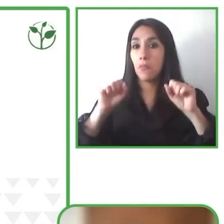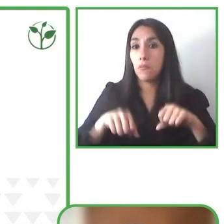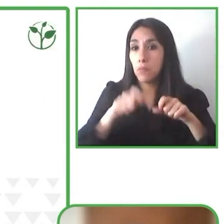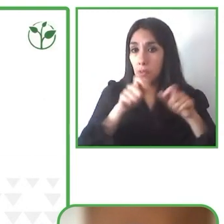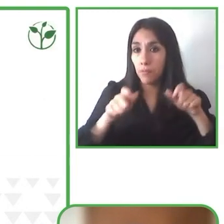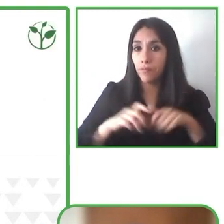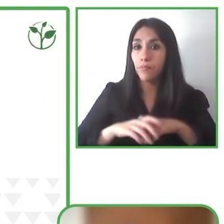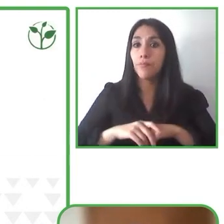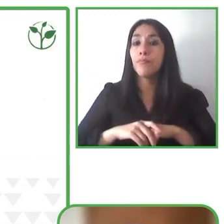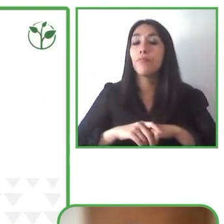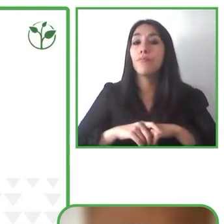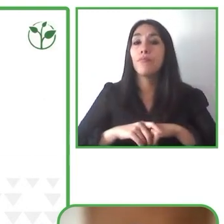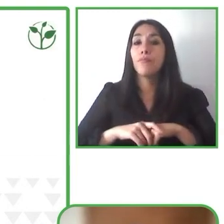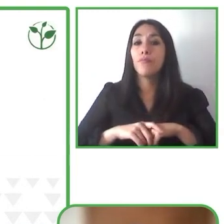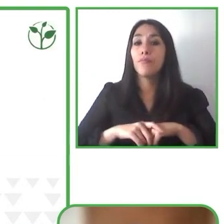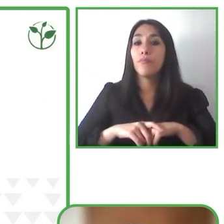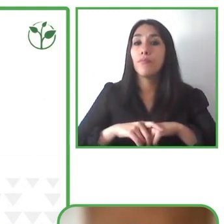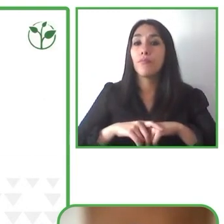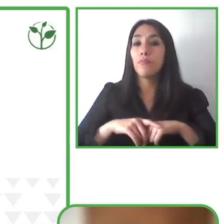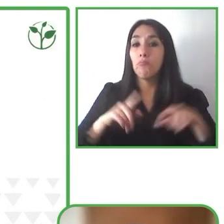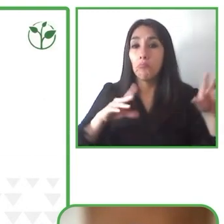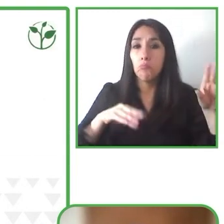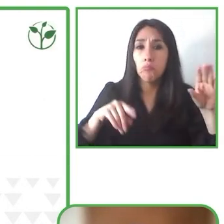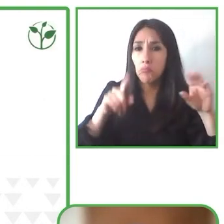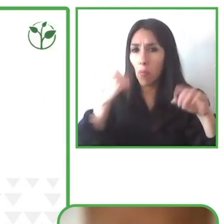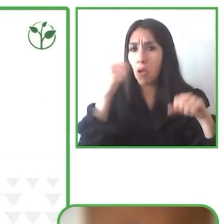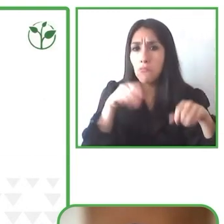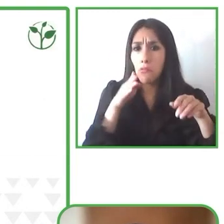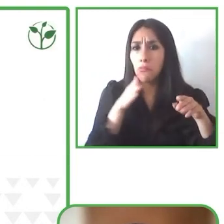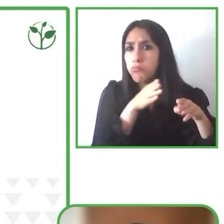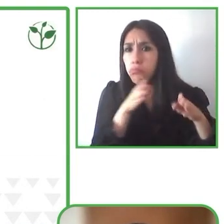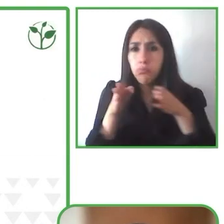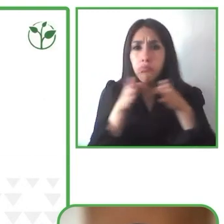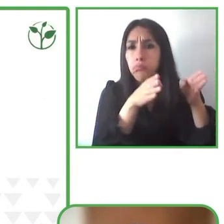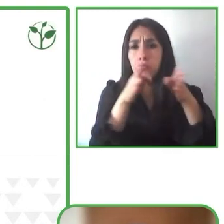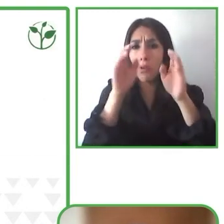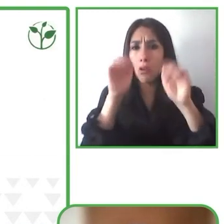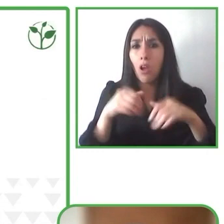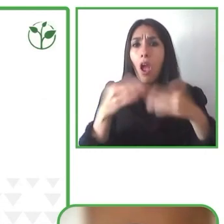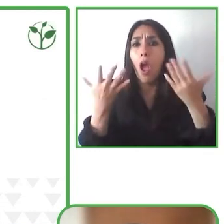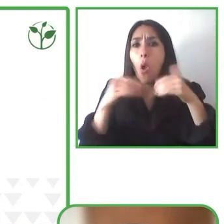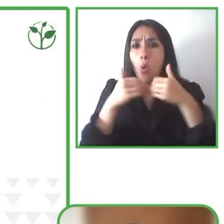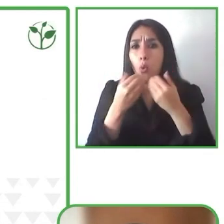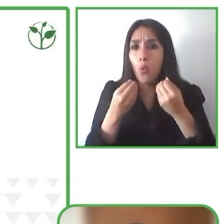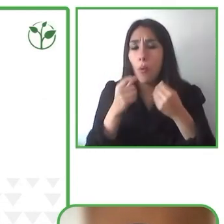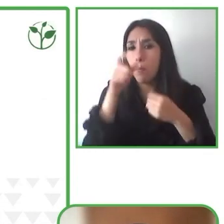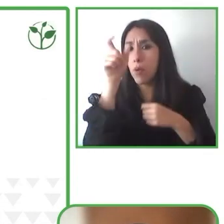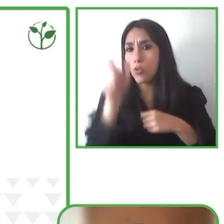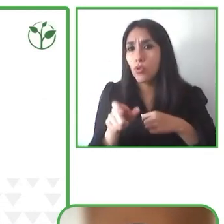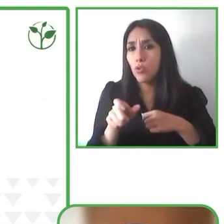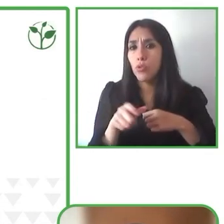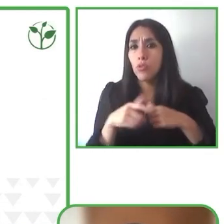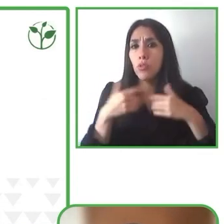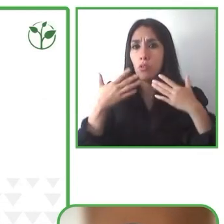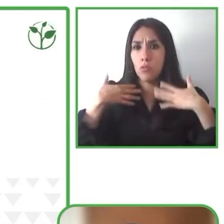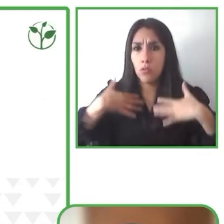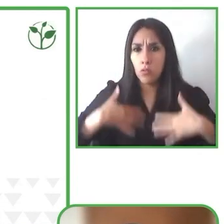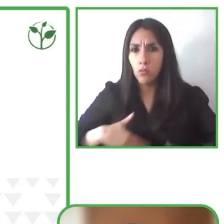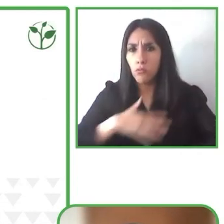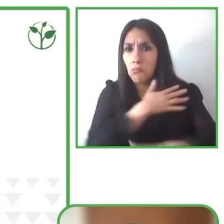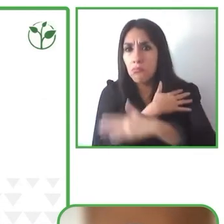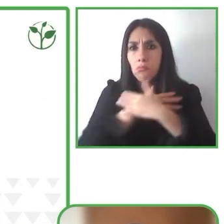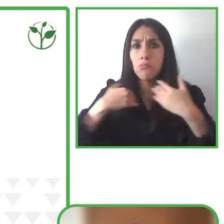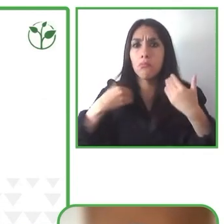cómo es la fisionomía de los actores puedan palpar también cómo son sus